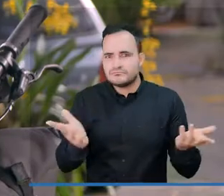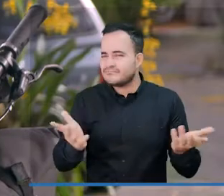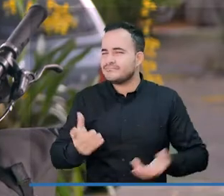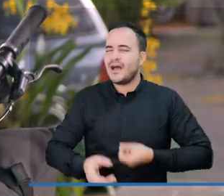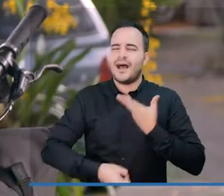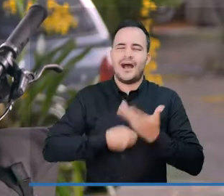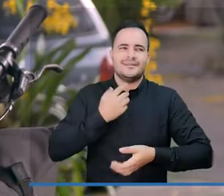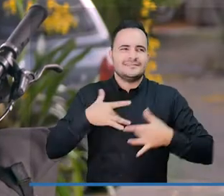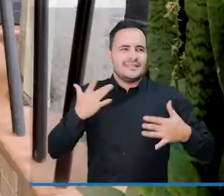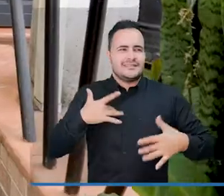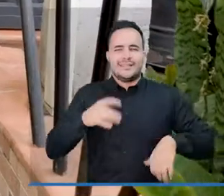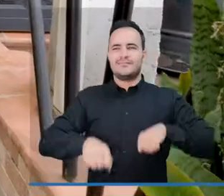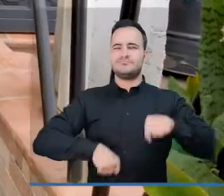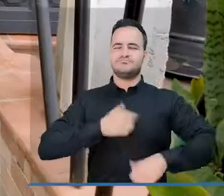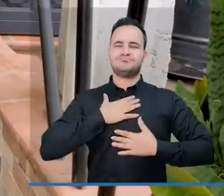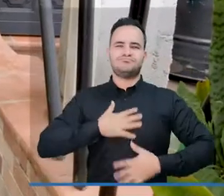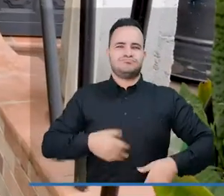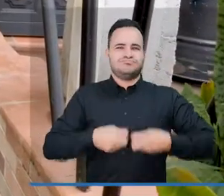esto es libertad.